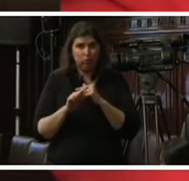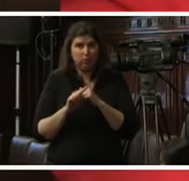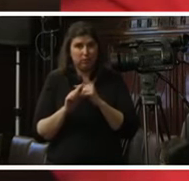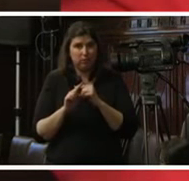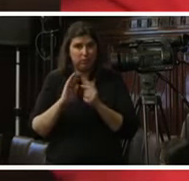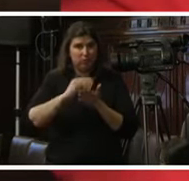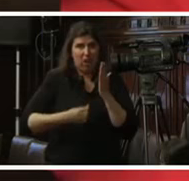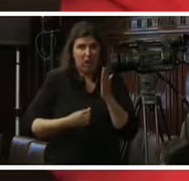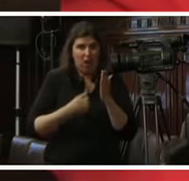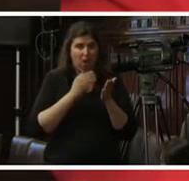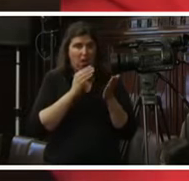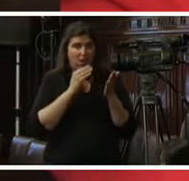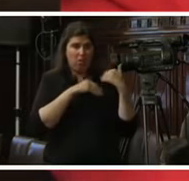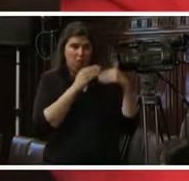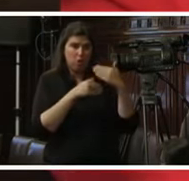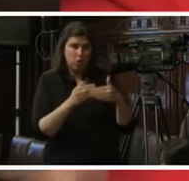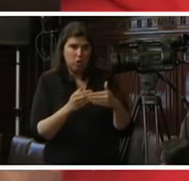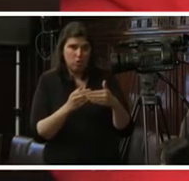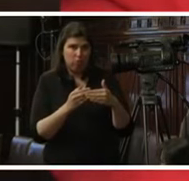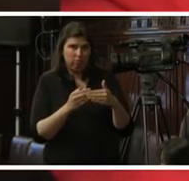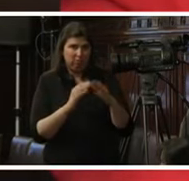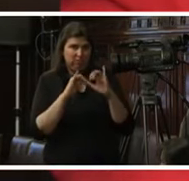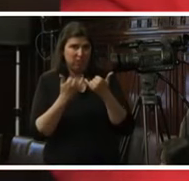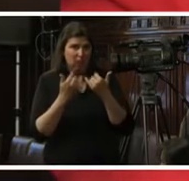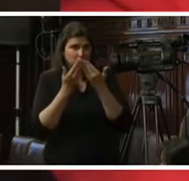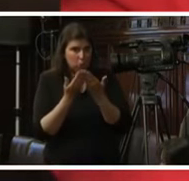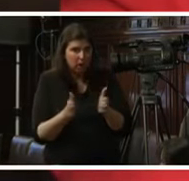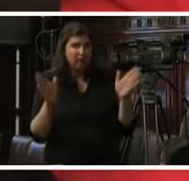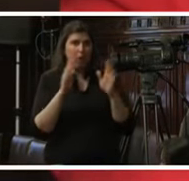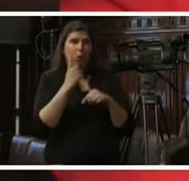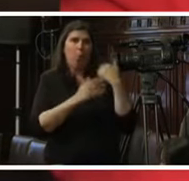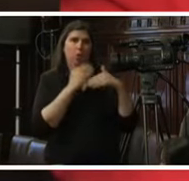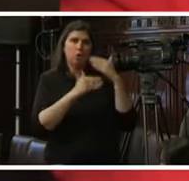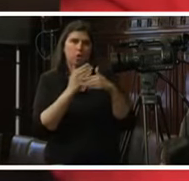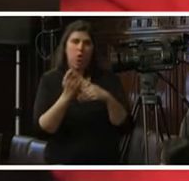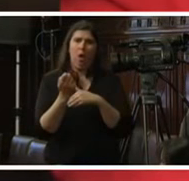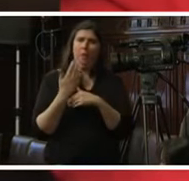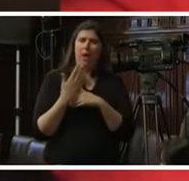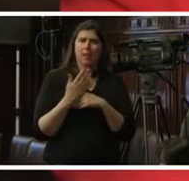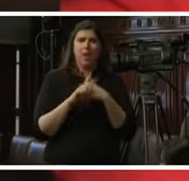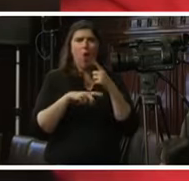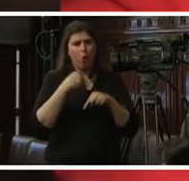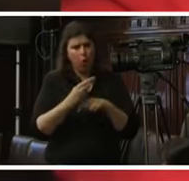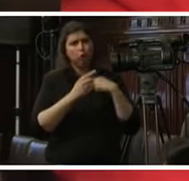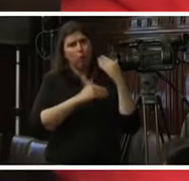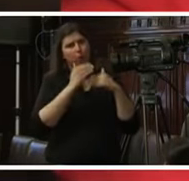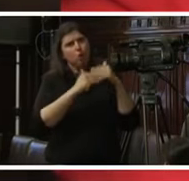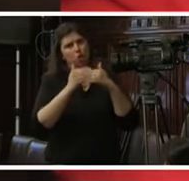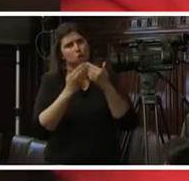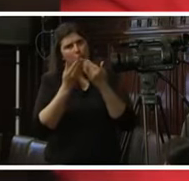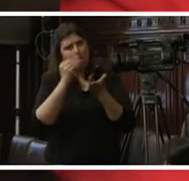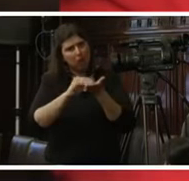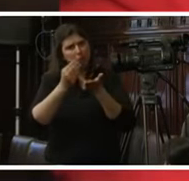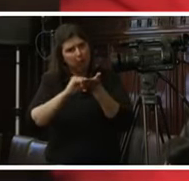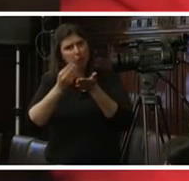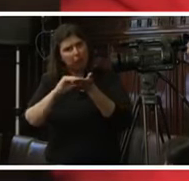para condicionar nuestra actuación y ya se nos ha abierto un proceso y se nos amenaza con abrir otros procesos más esa es la situación